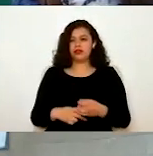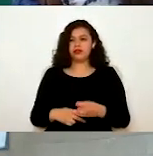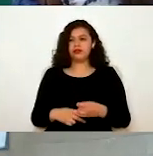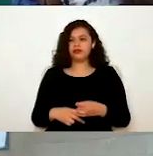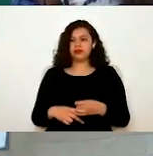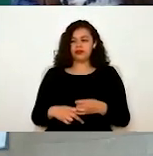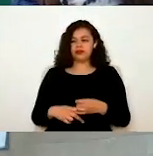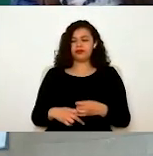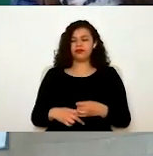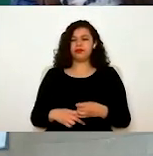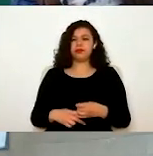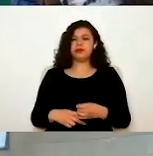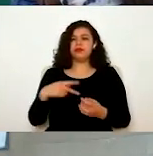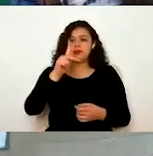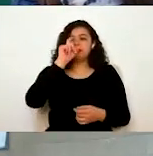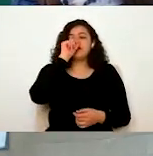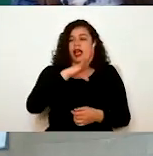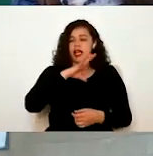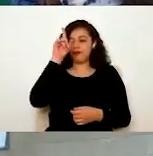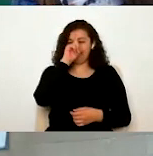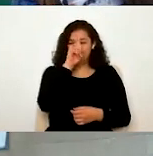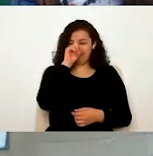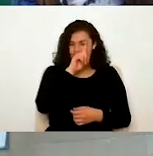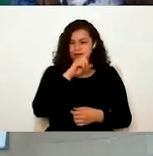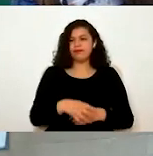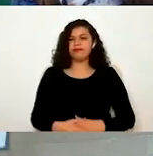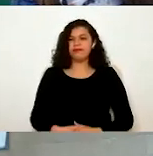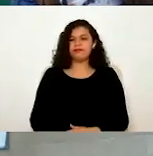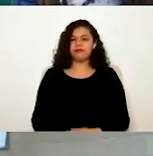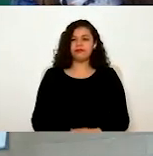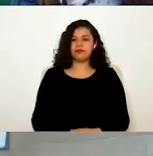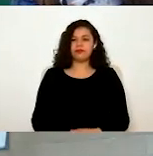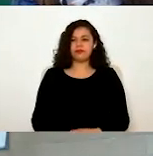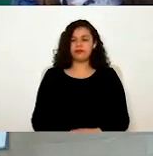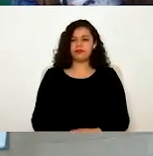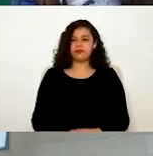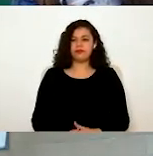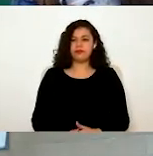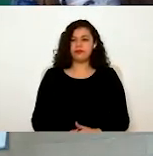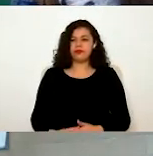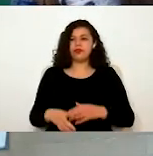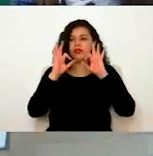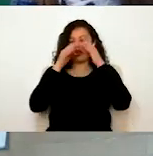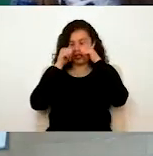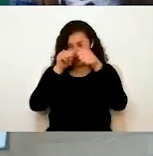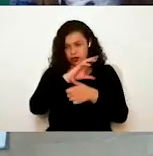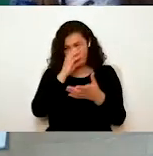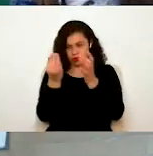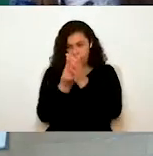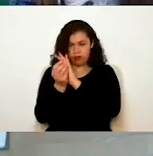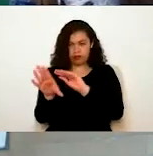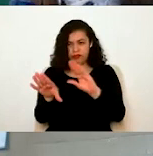Pero también están las asesorías. Aquí, por ejemplo, están modelo de atención, capacitación,